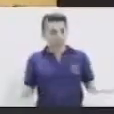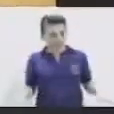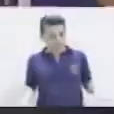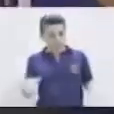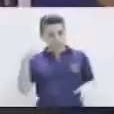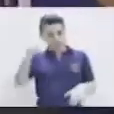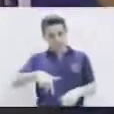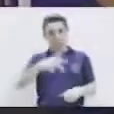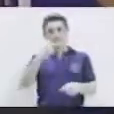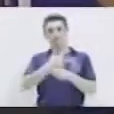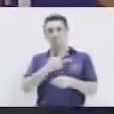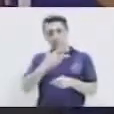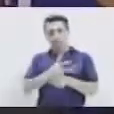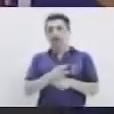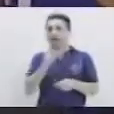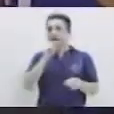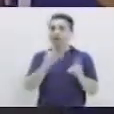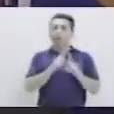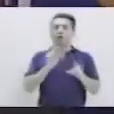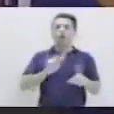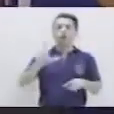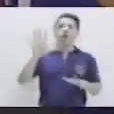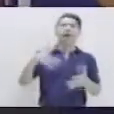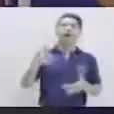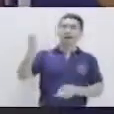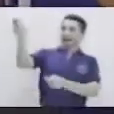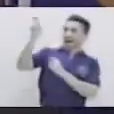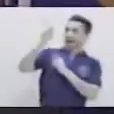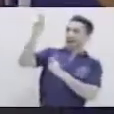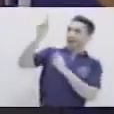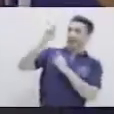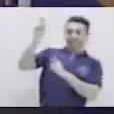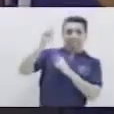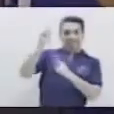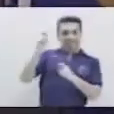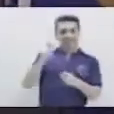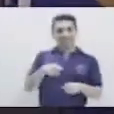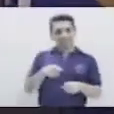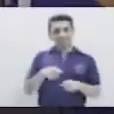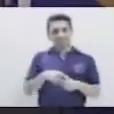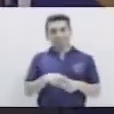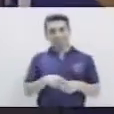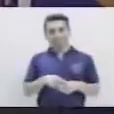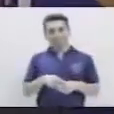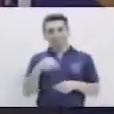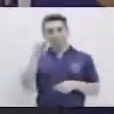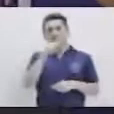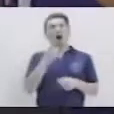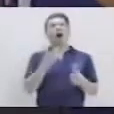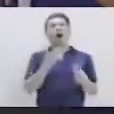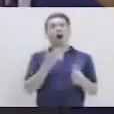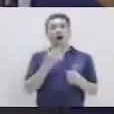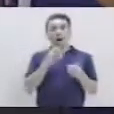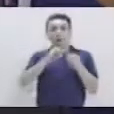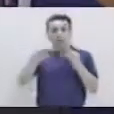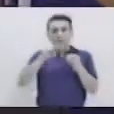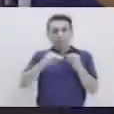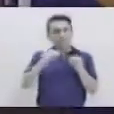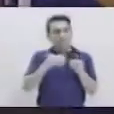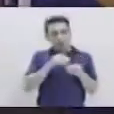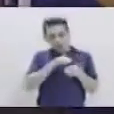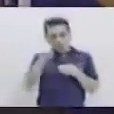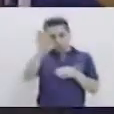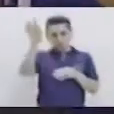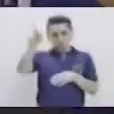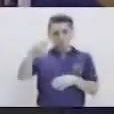aquí en Guatemala hay una tradición de volar barriletes en uno de los municipios de